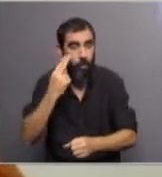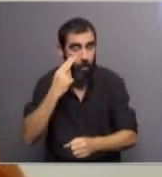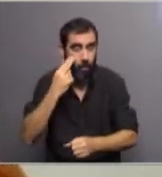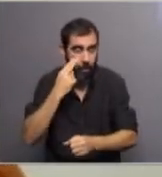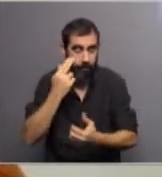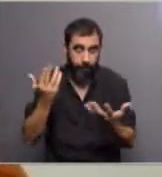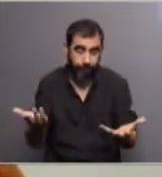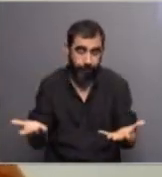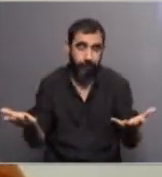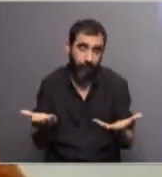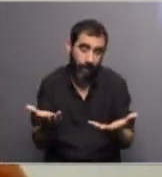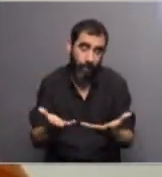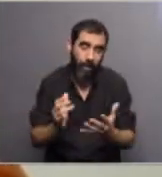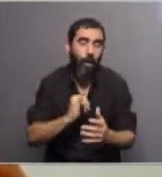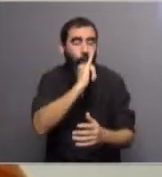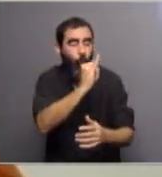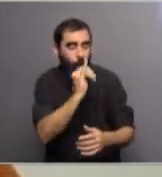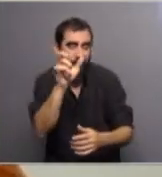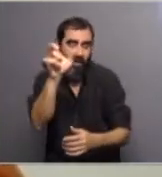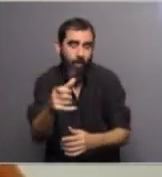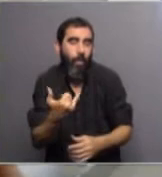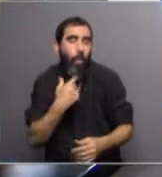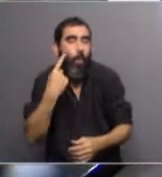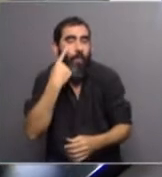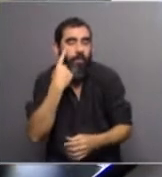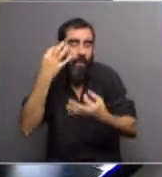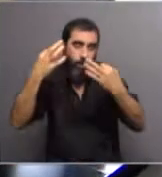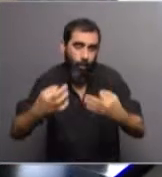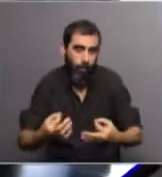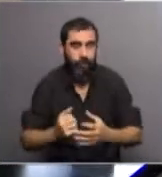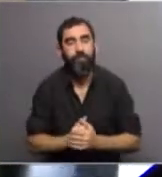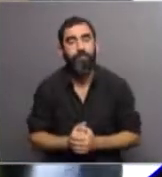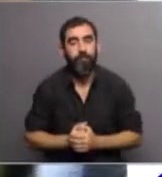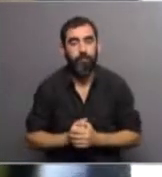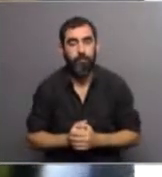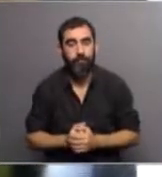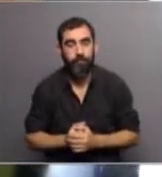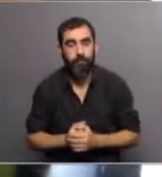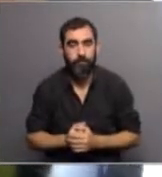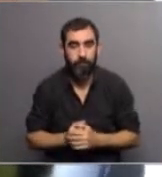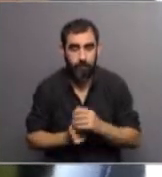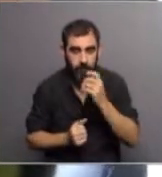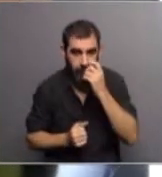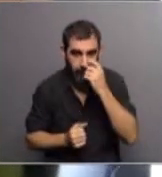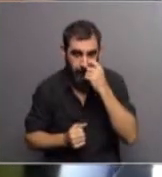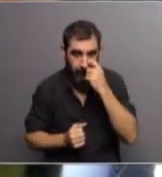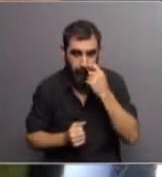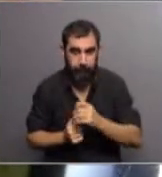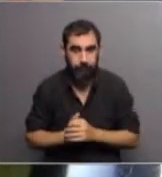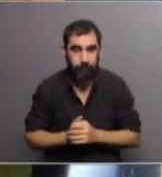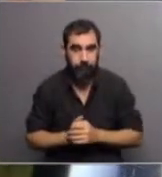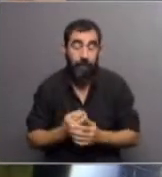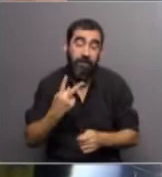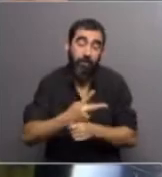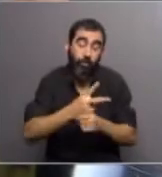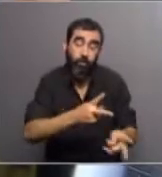en realidad me gustaría que lo cuente Daniel y cómo lo vivió este fin de una era, como la define él. Vemos la